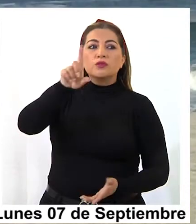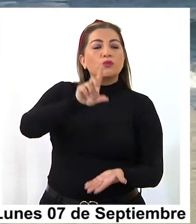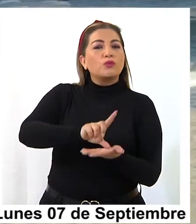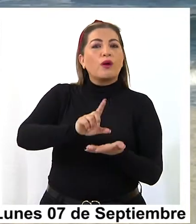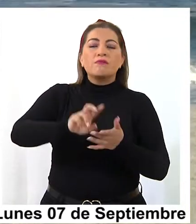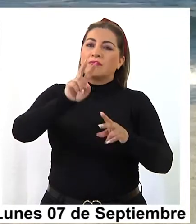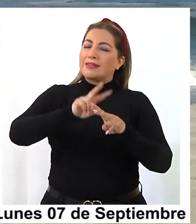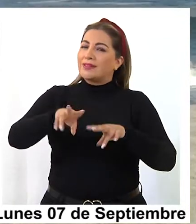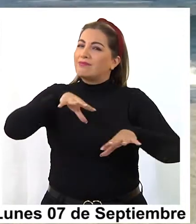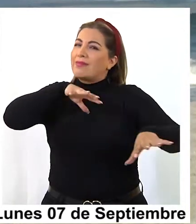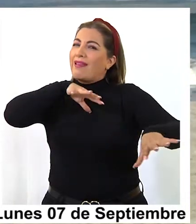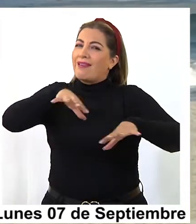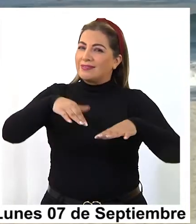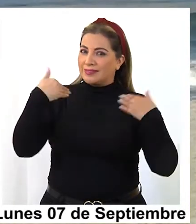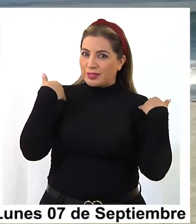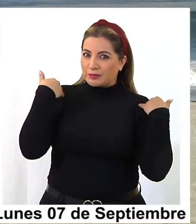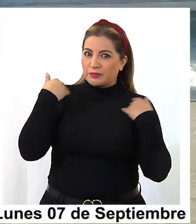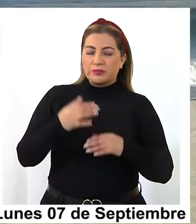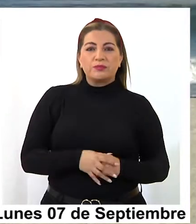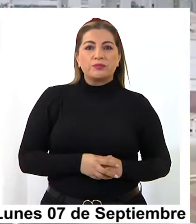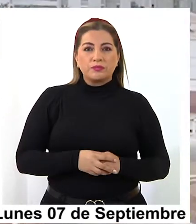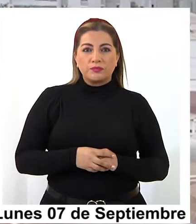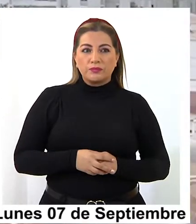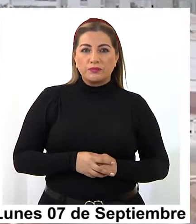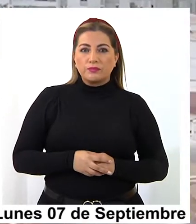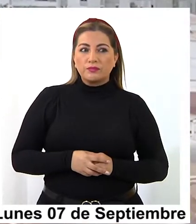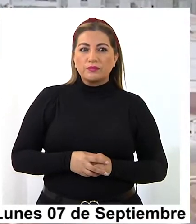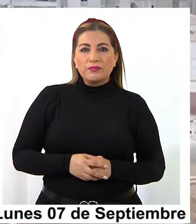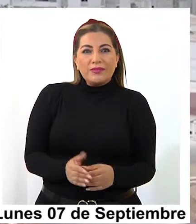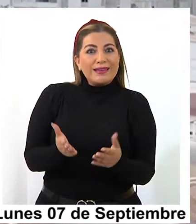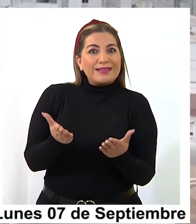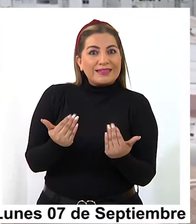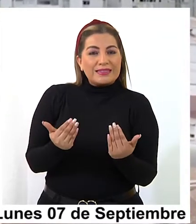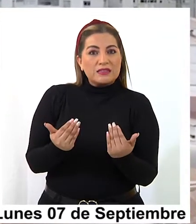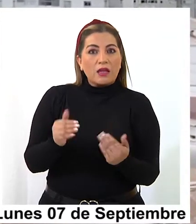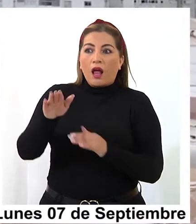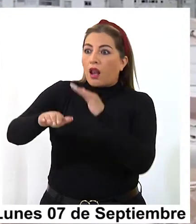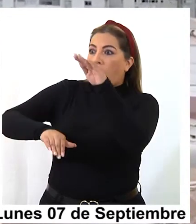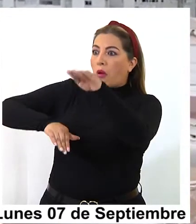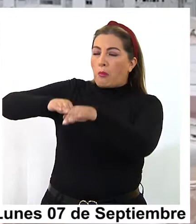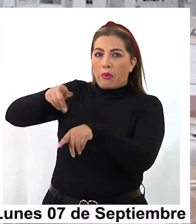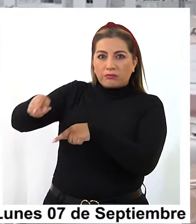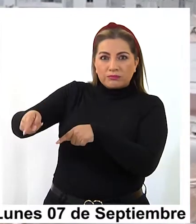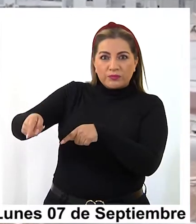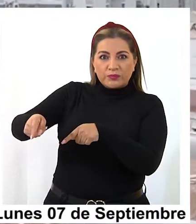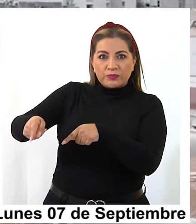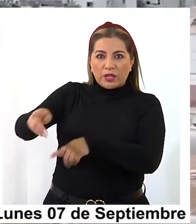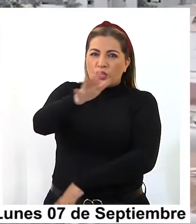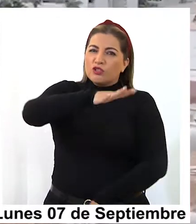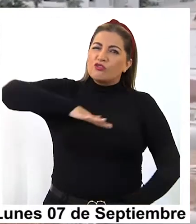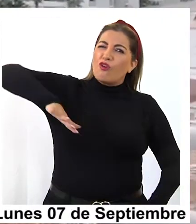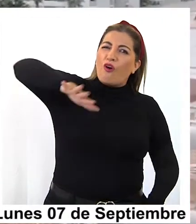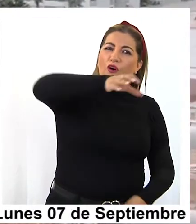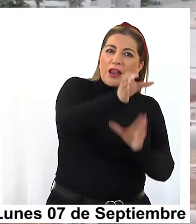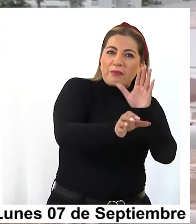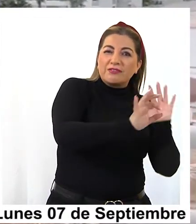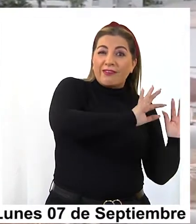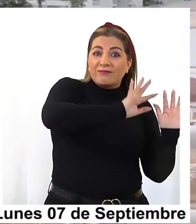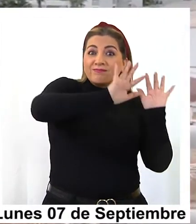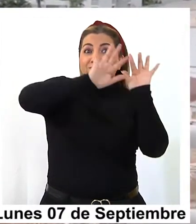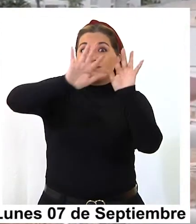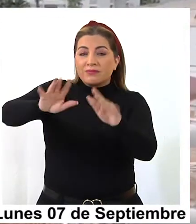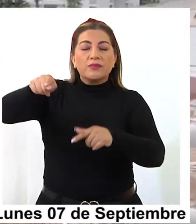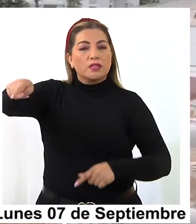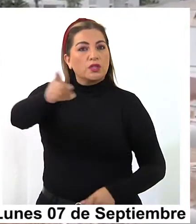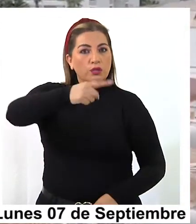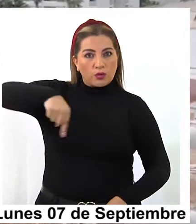realizar actividad física. No implica necesariamente que la playa pueda ser usada por todas las personas. Esto toda vez que